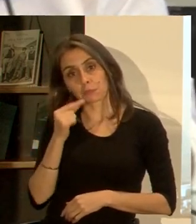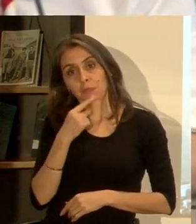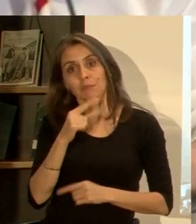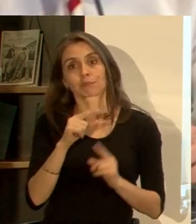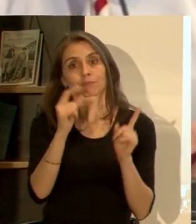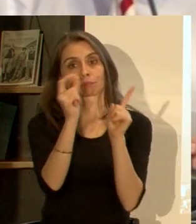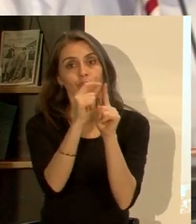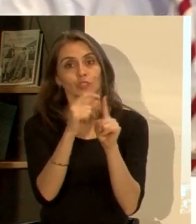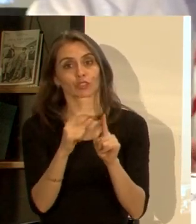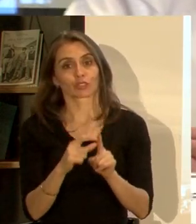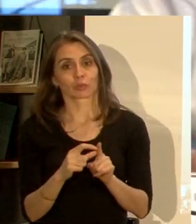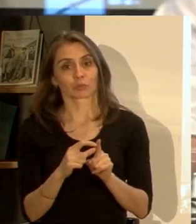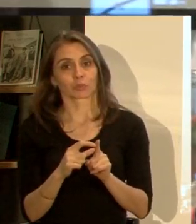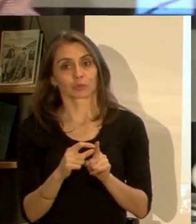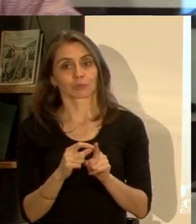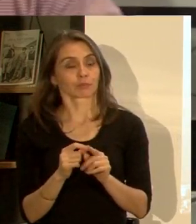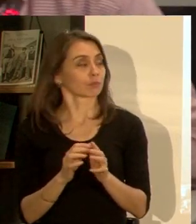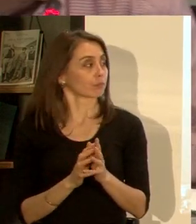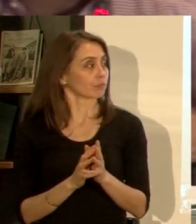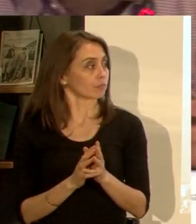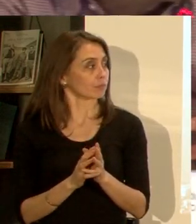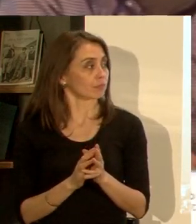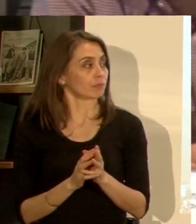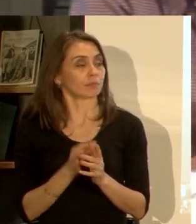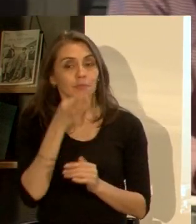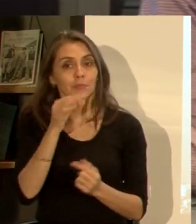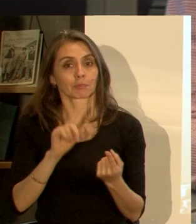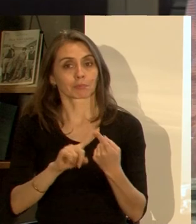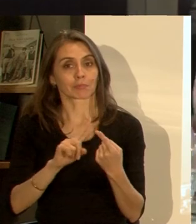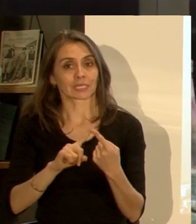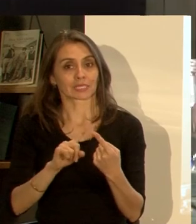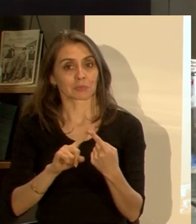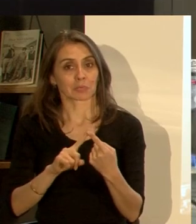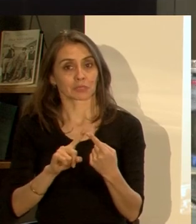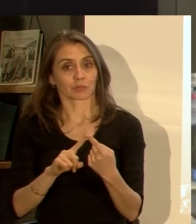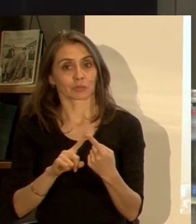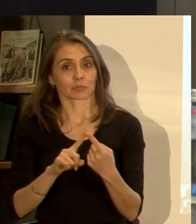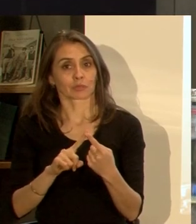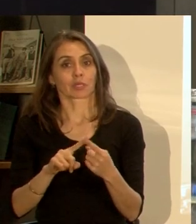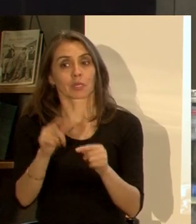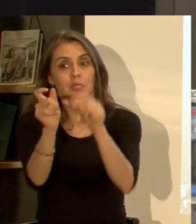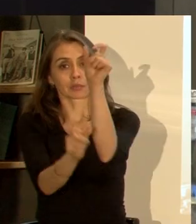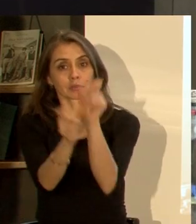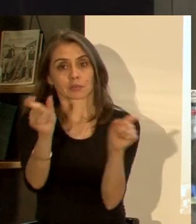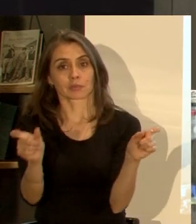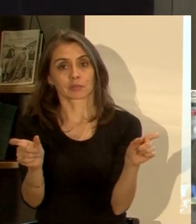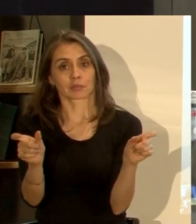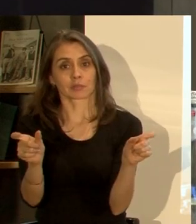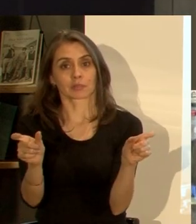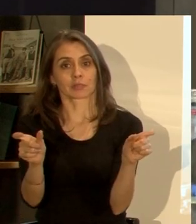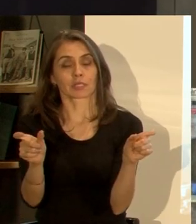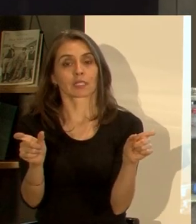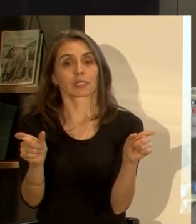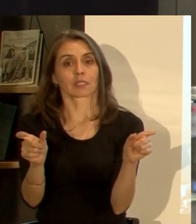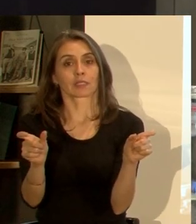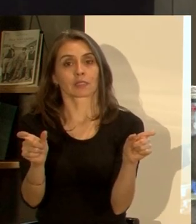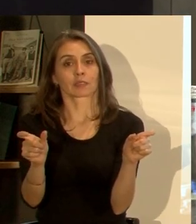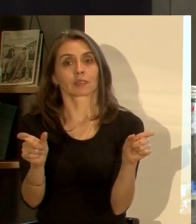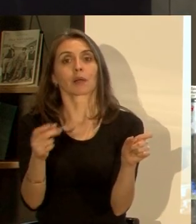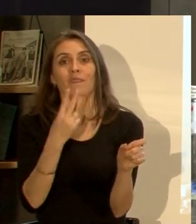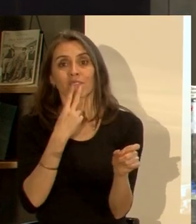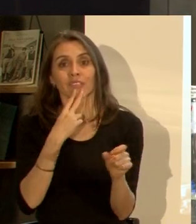conceptos que está expresando sobre la participación y lo necesario que es empoderar o informar al